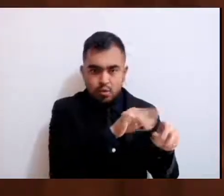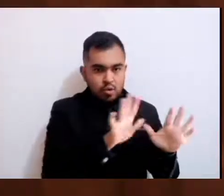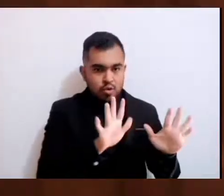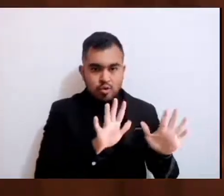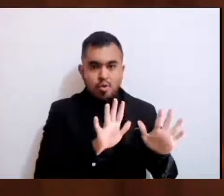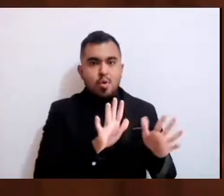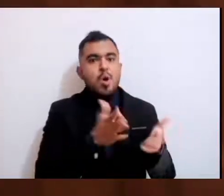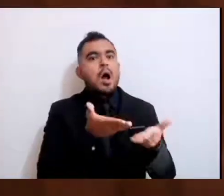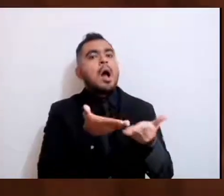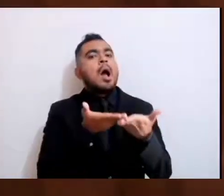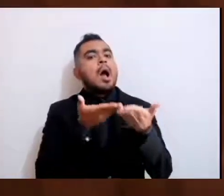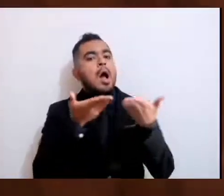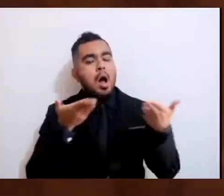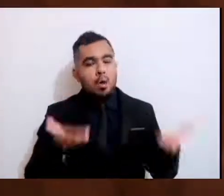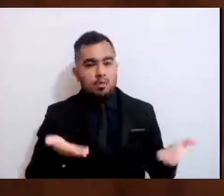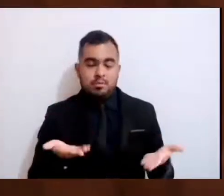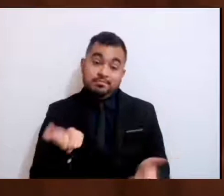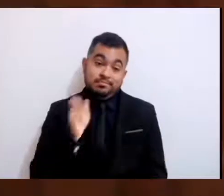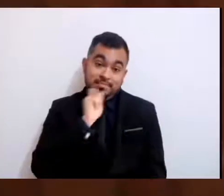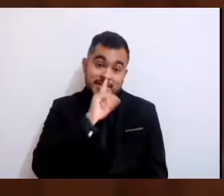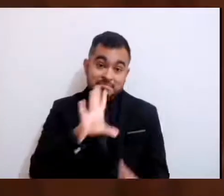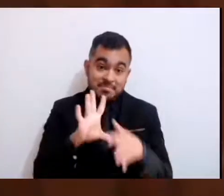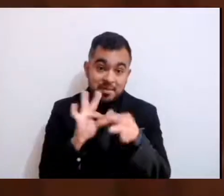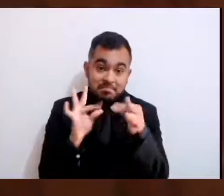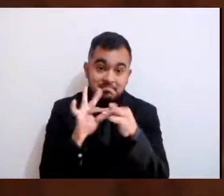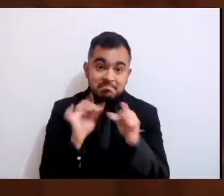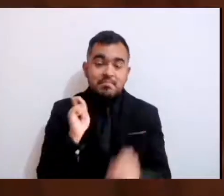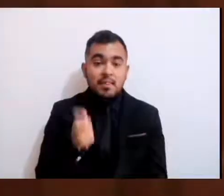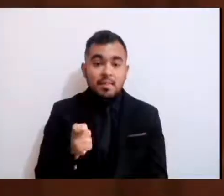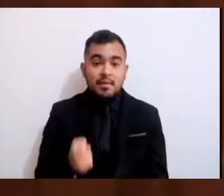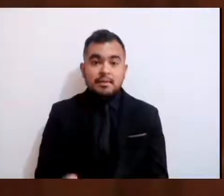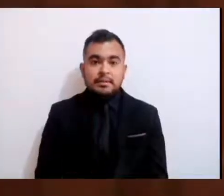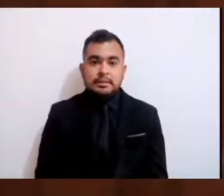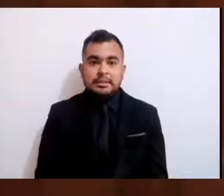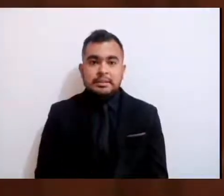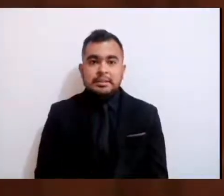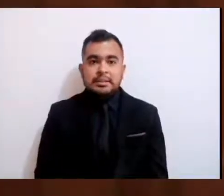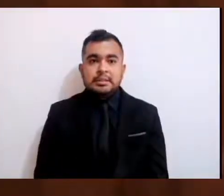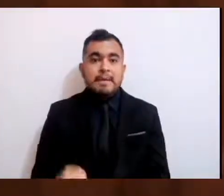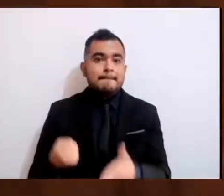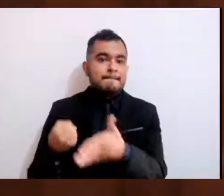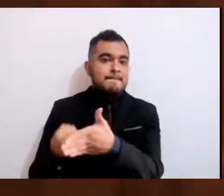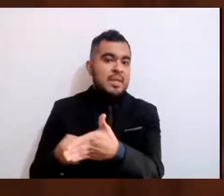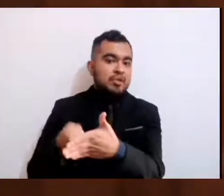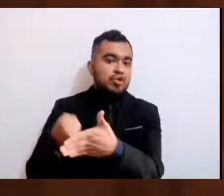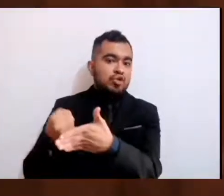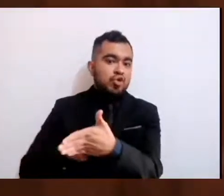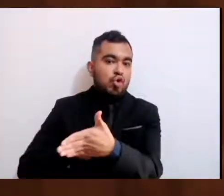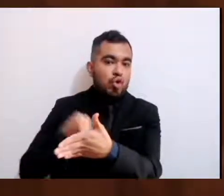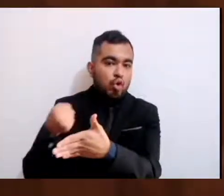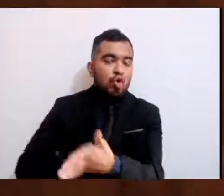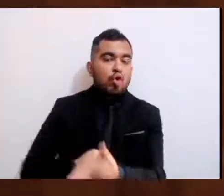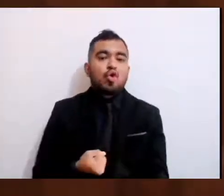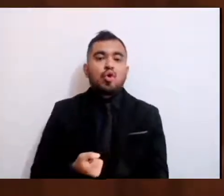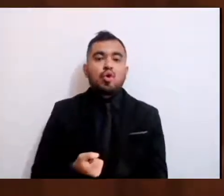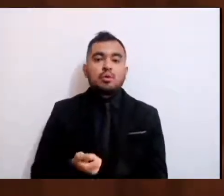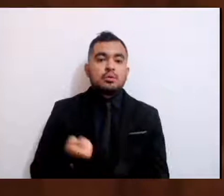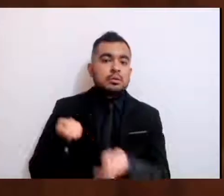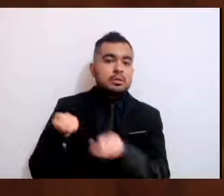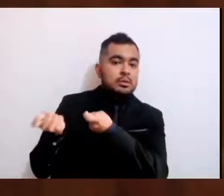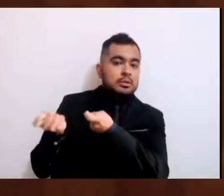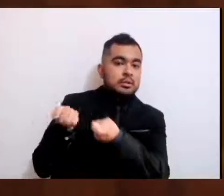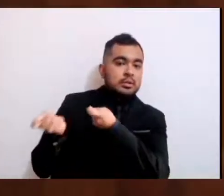y hay que decirlo, se está presionando, se está utilizando